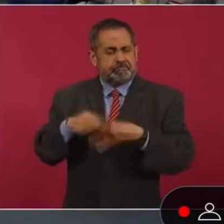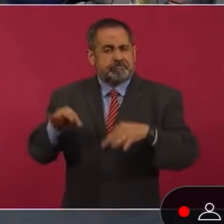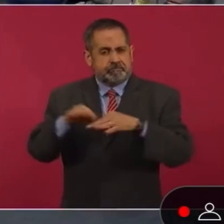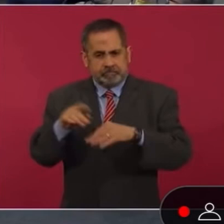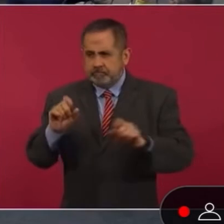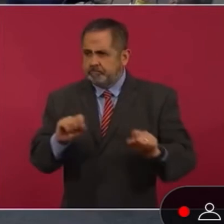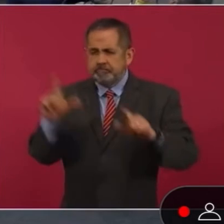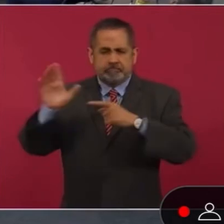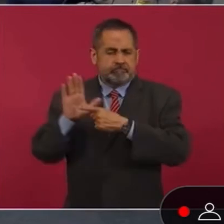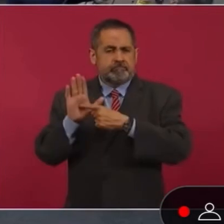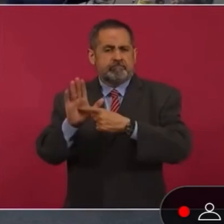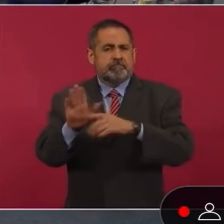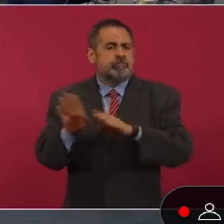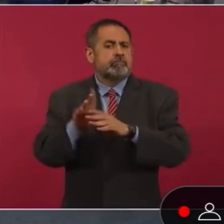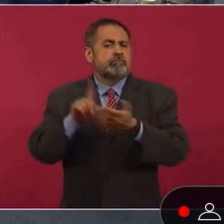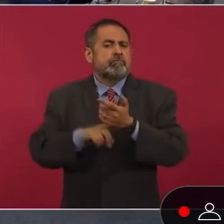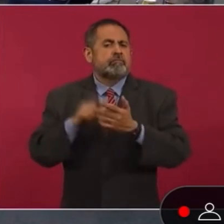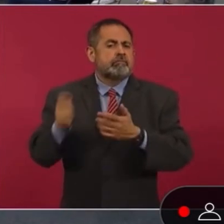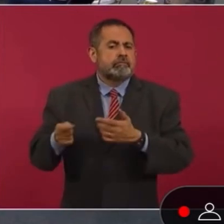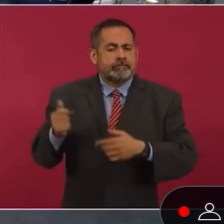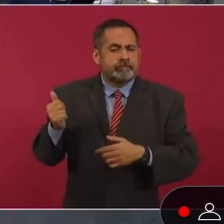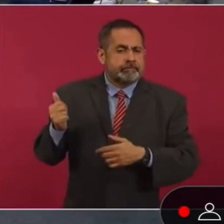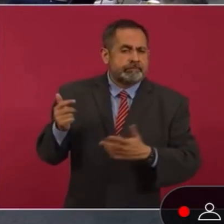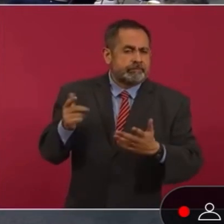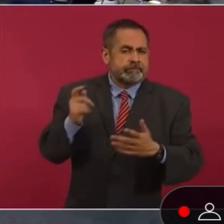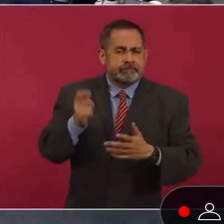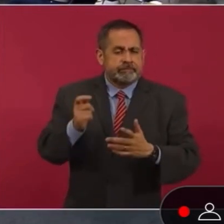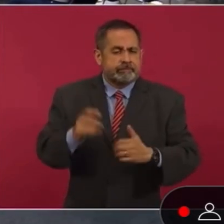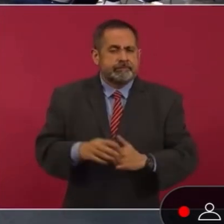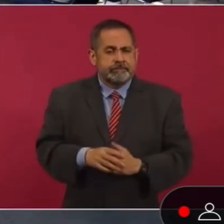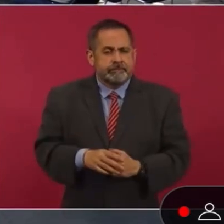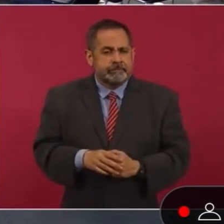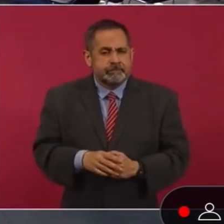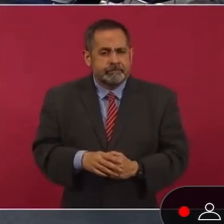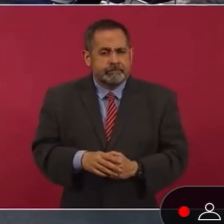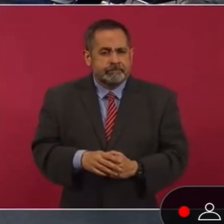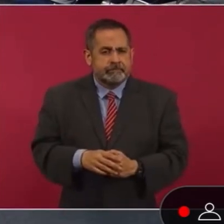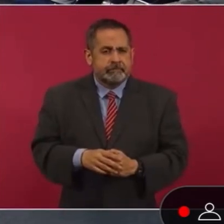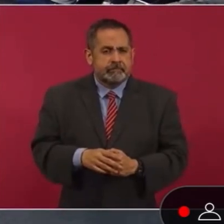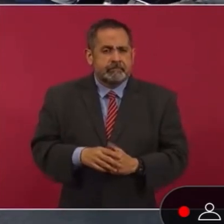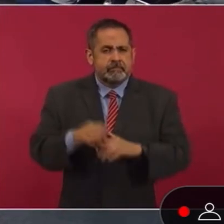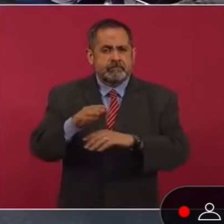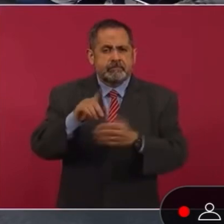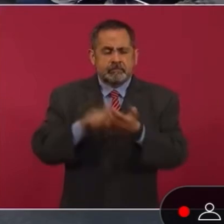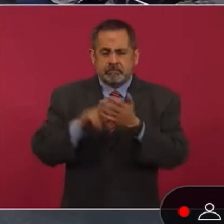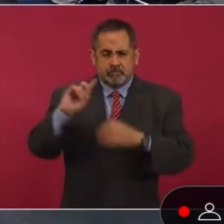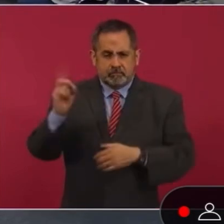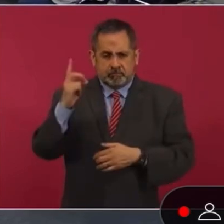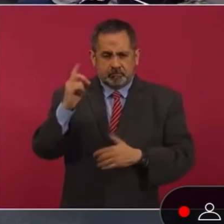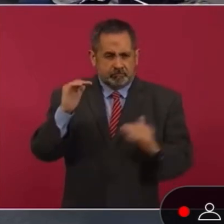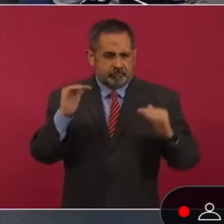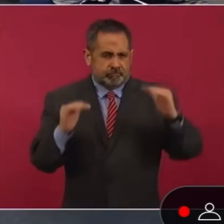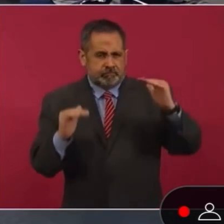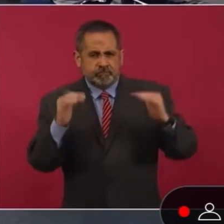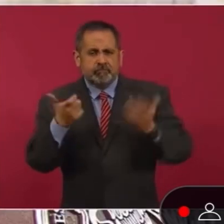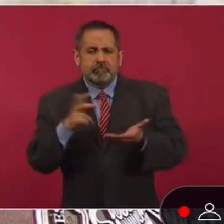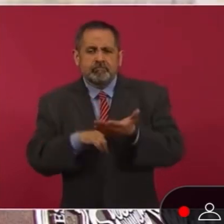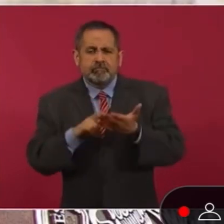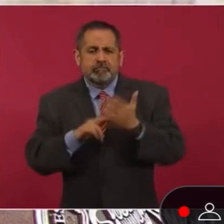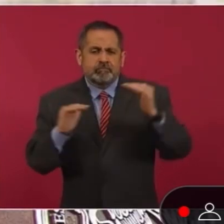qué no pones cómo estamos con relación al dólar, cómo está el peso?